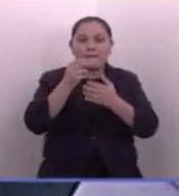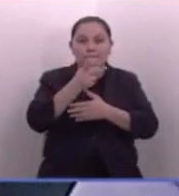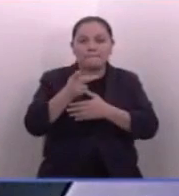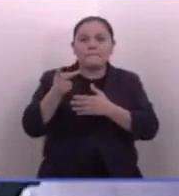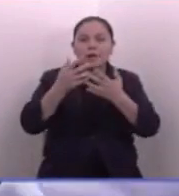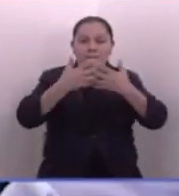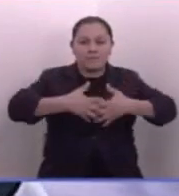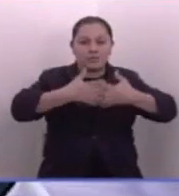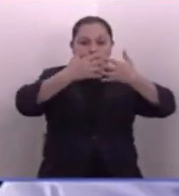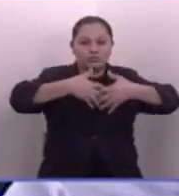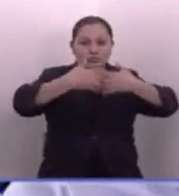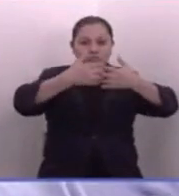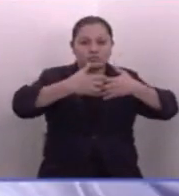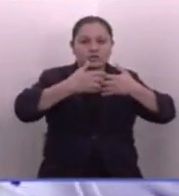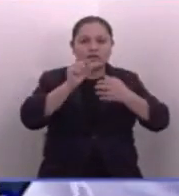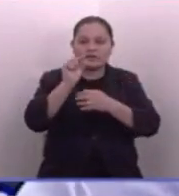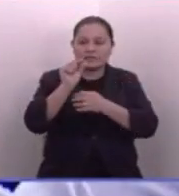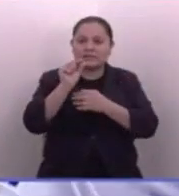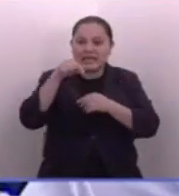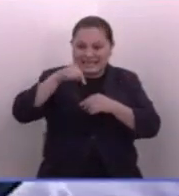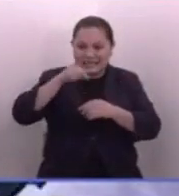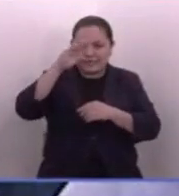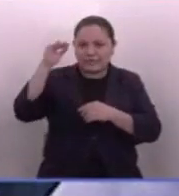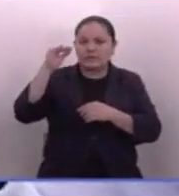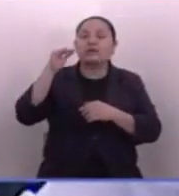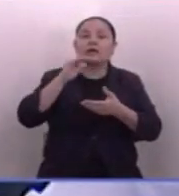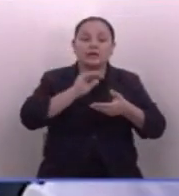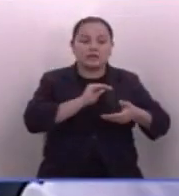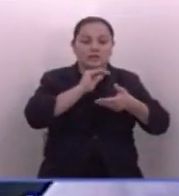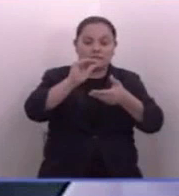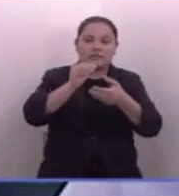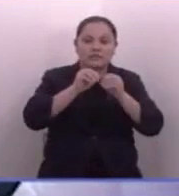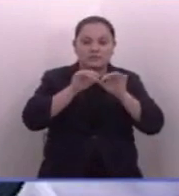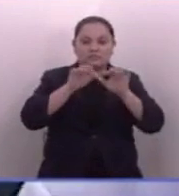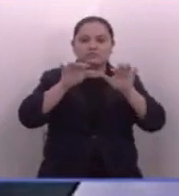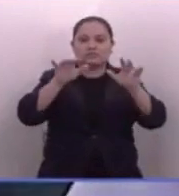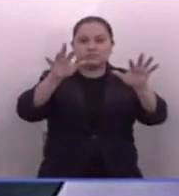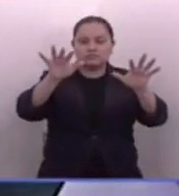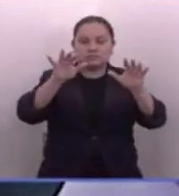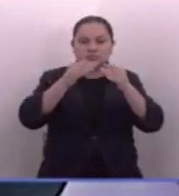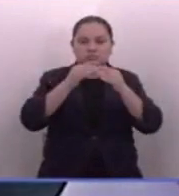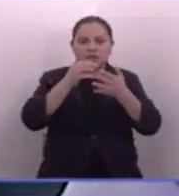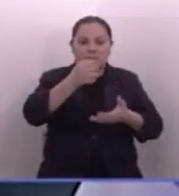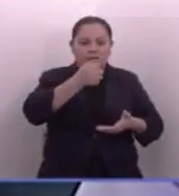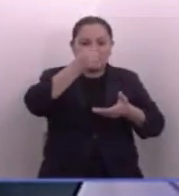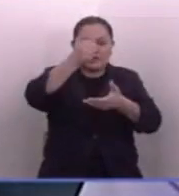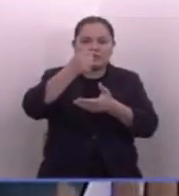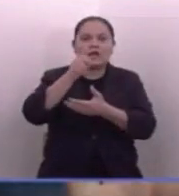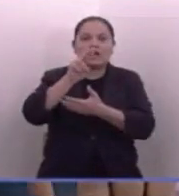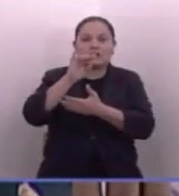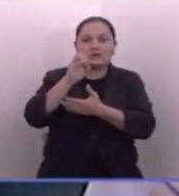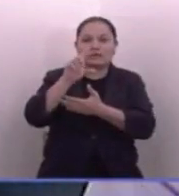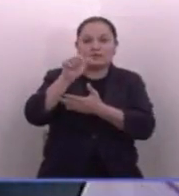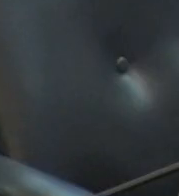y que sea semilla nacional la que se distribuye en los paquetes agrícolas en nuestro